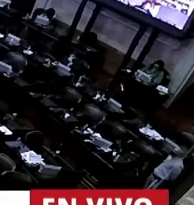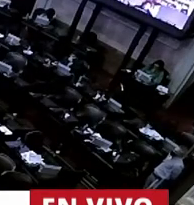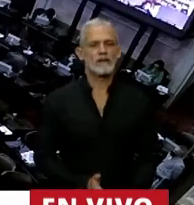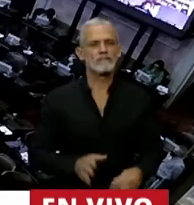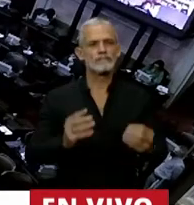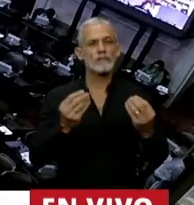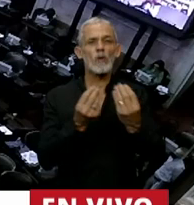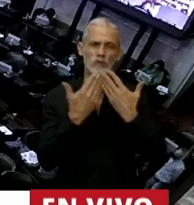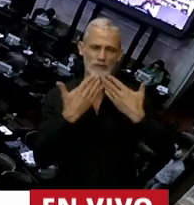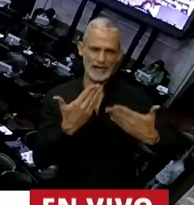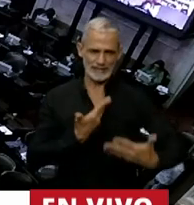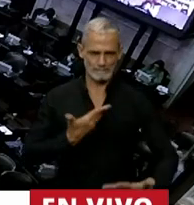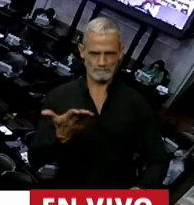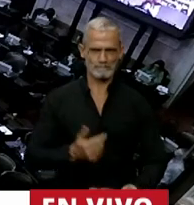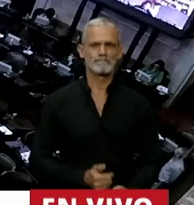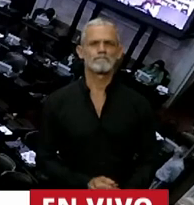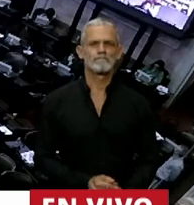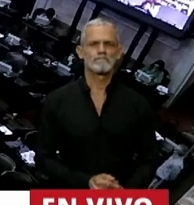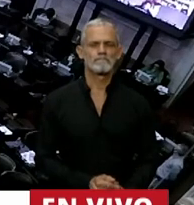Muchas gracias, señor Presidente.